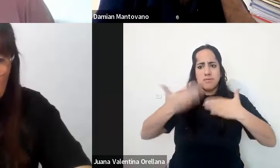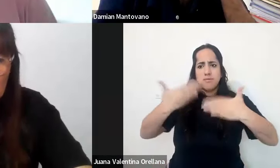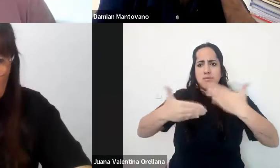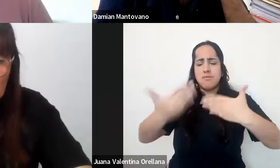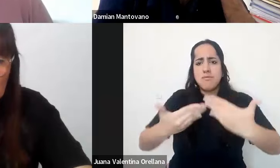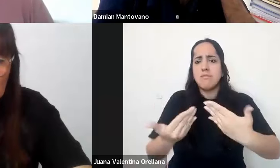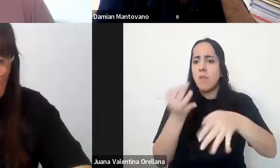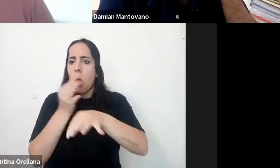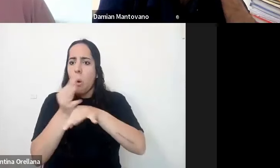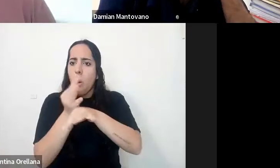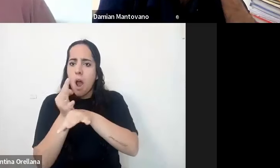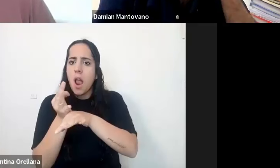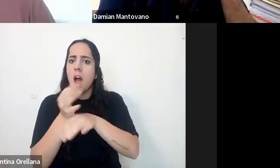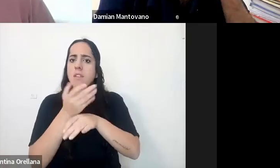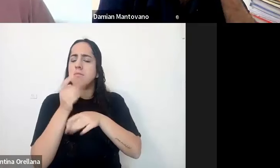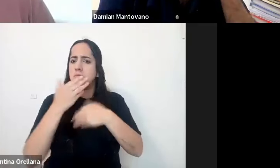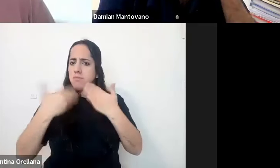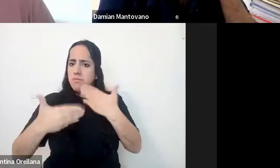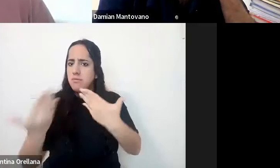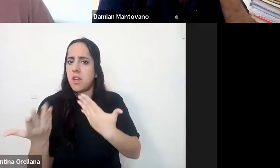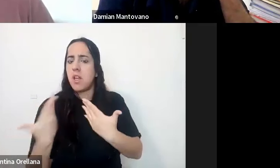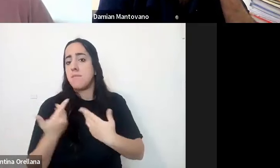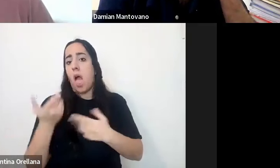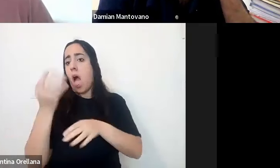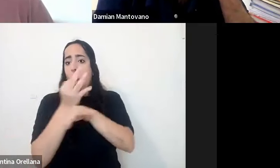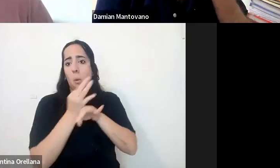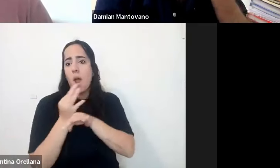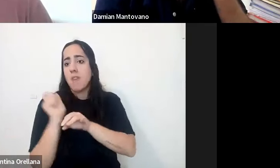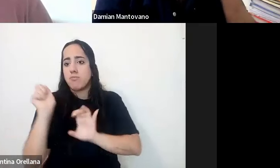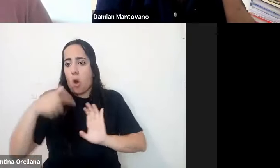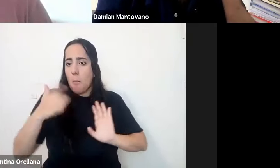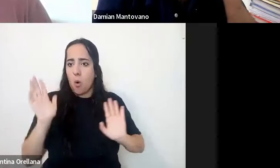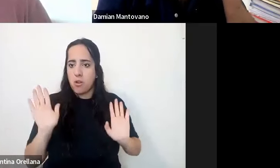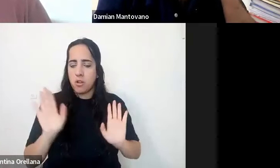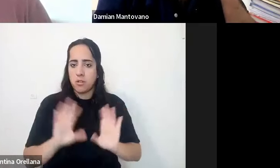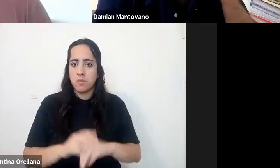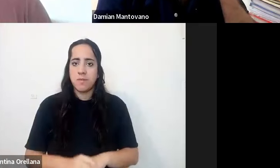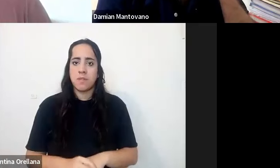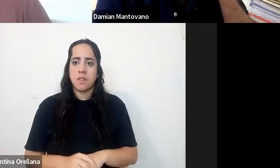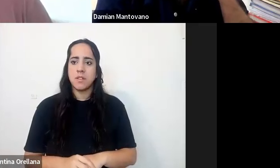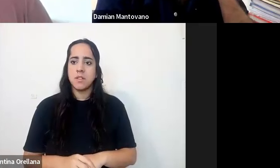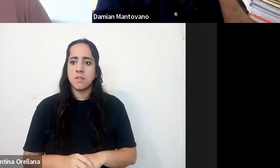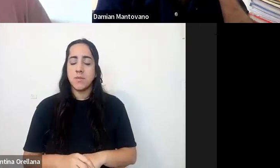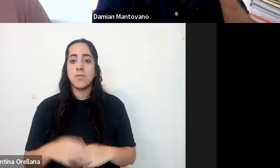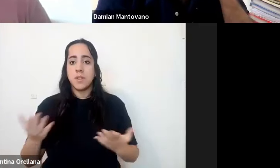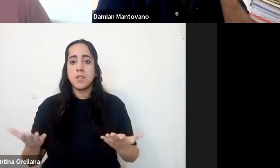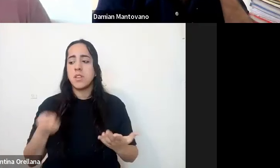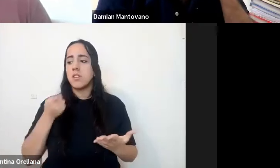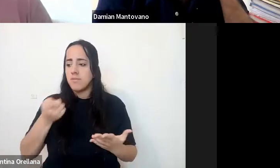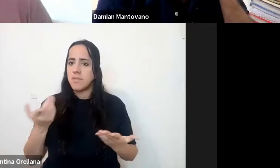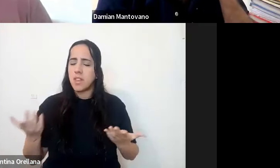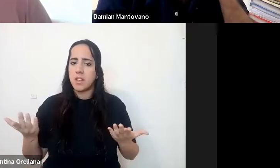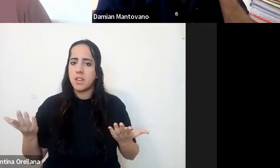escolarización en el medio común es decir en las escuelas llamadas comunes entonces es más o menos